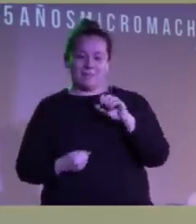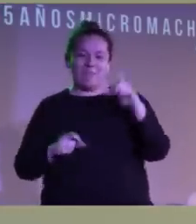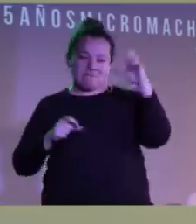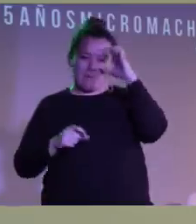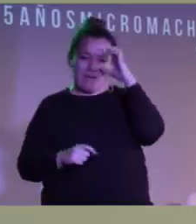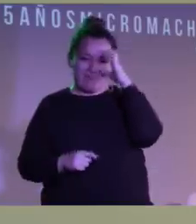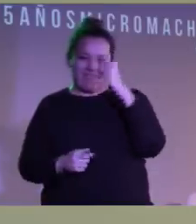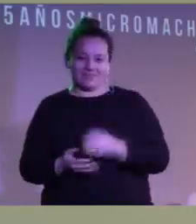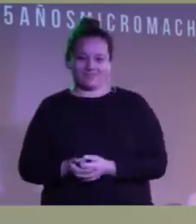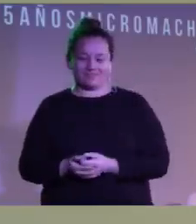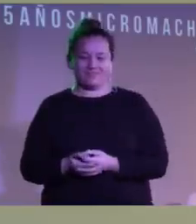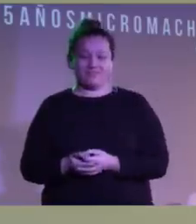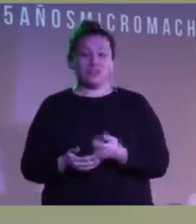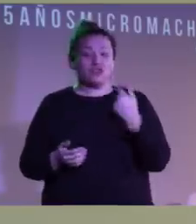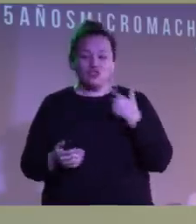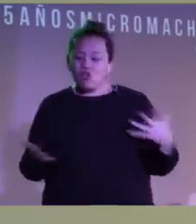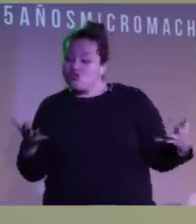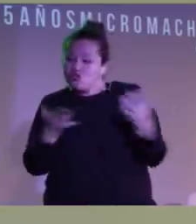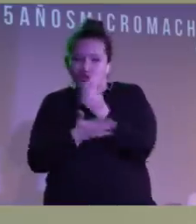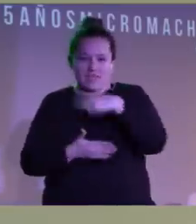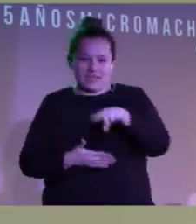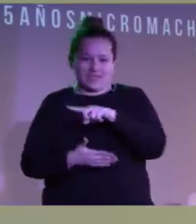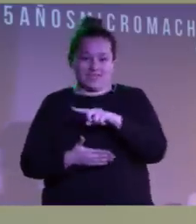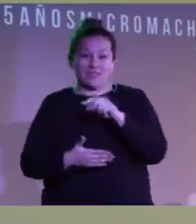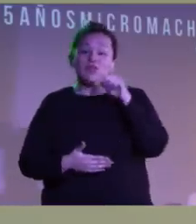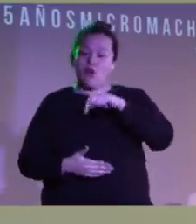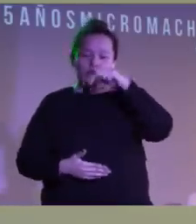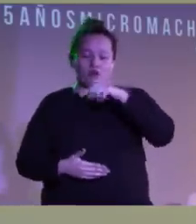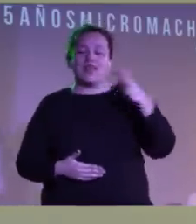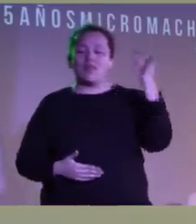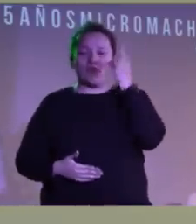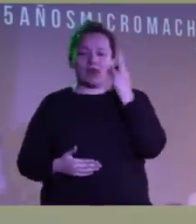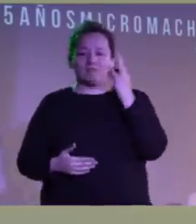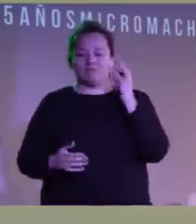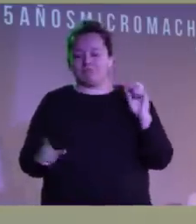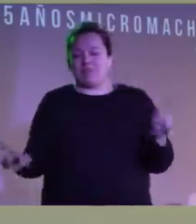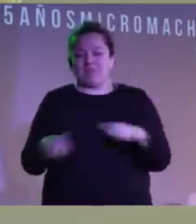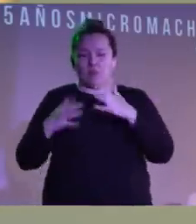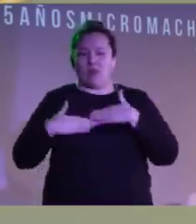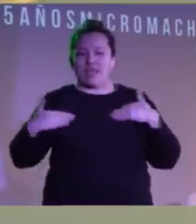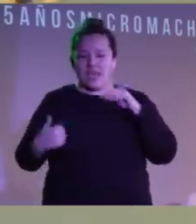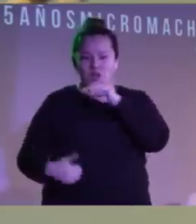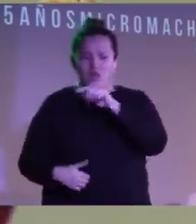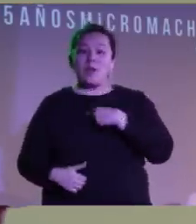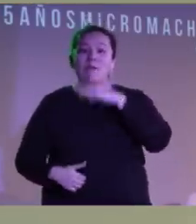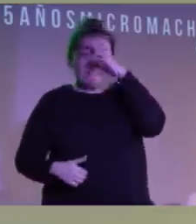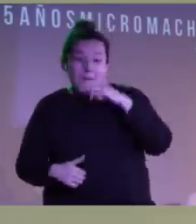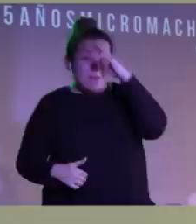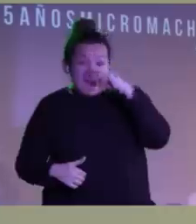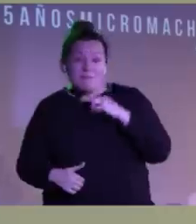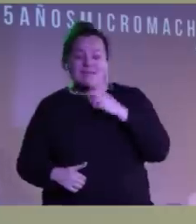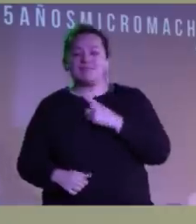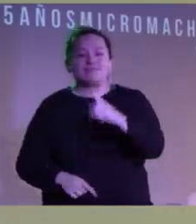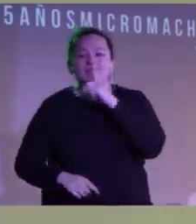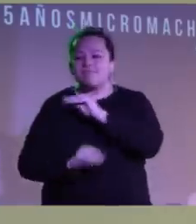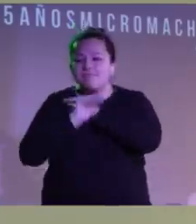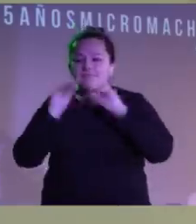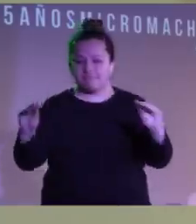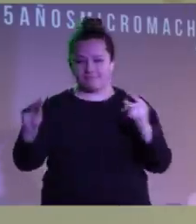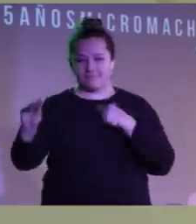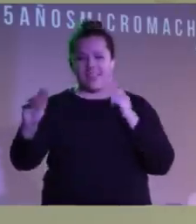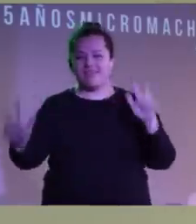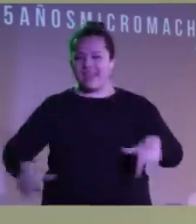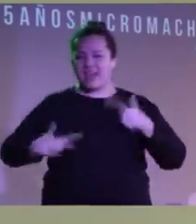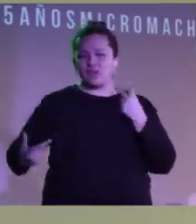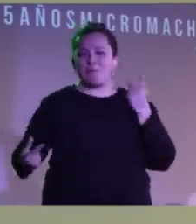Yo soy todas ellas. Y hoy vamos a ser la mujer que nos dé la gana de ser. Así que papi, papi, papi chulo, papi, papi, papi, cállate y